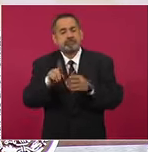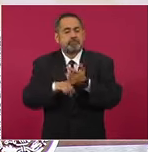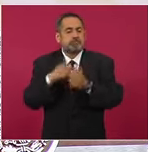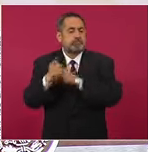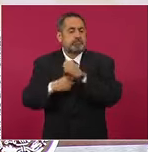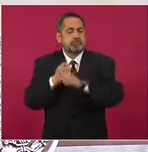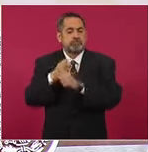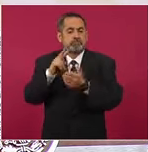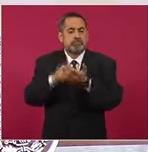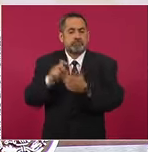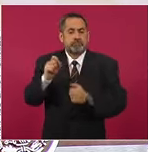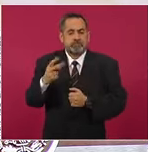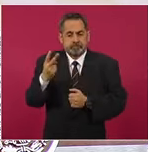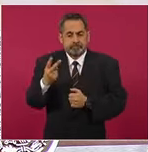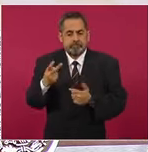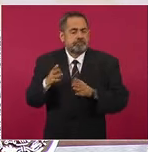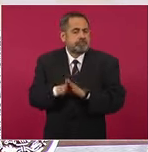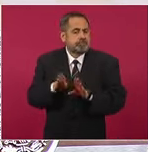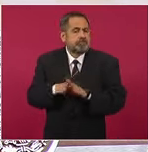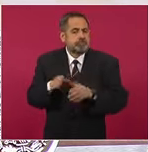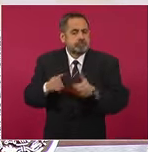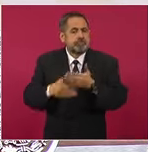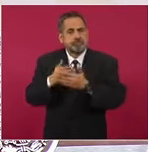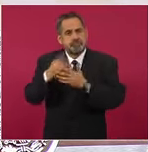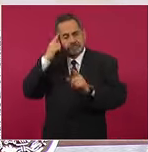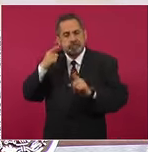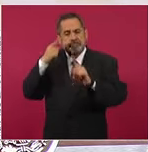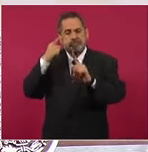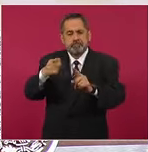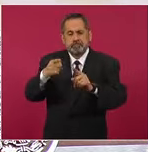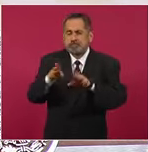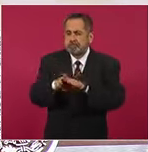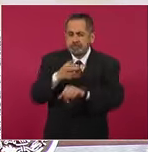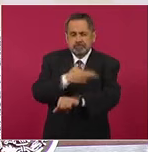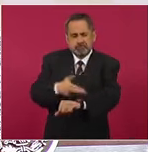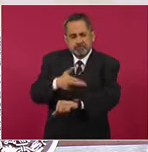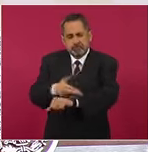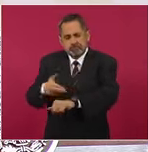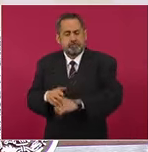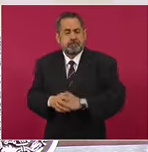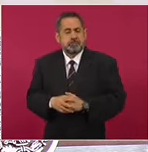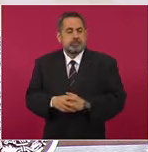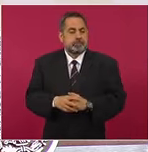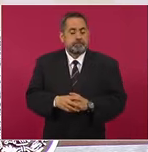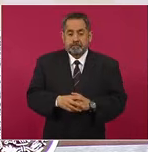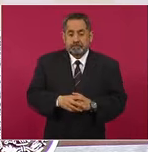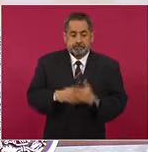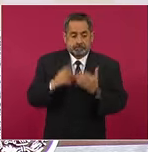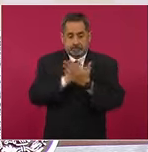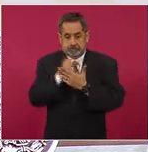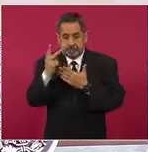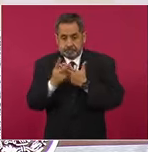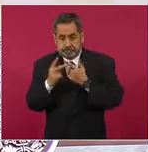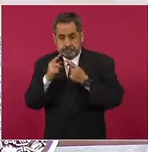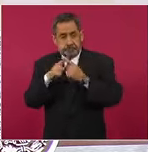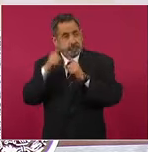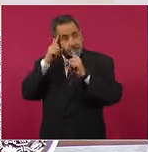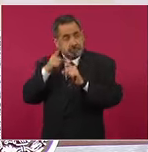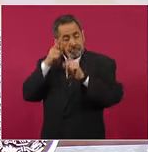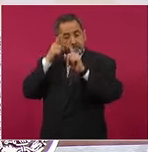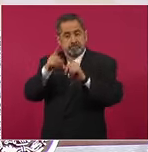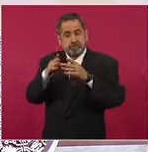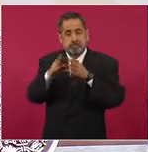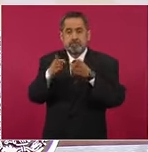2022 y las consideraciones y metas sobre las que fue diseñada. El programa tiene como meta